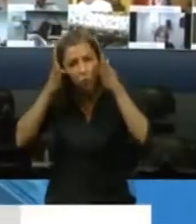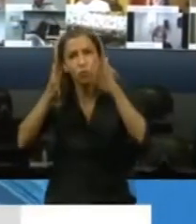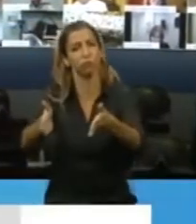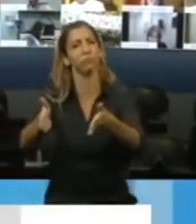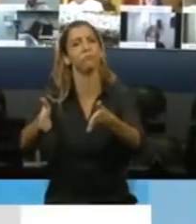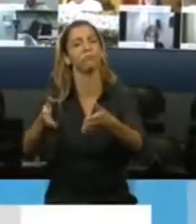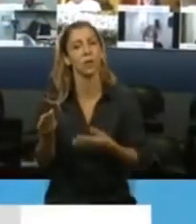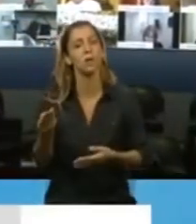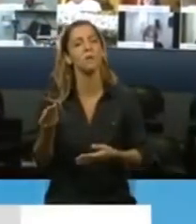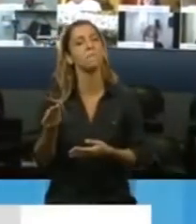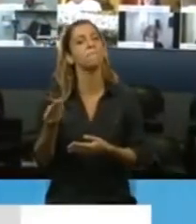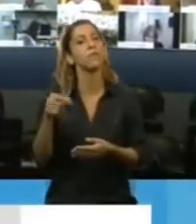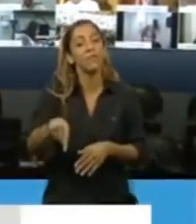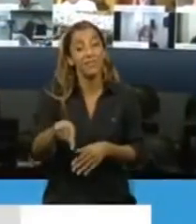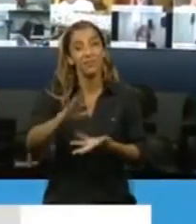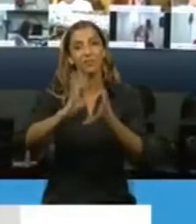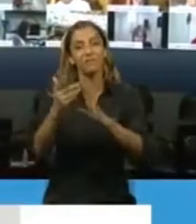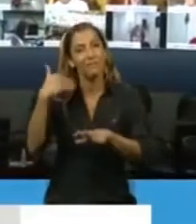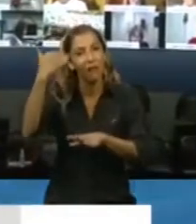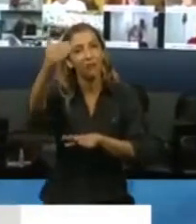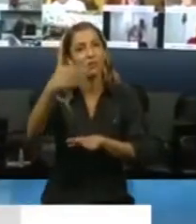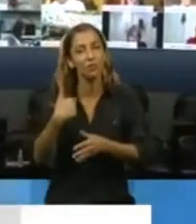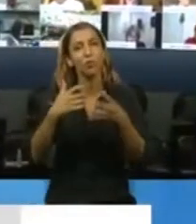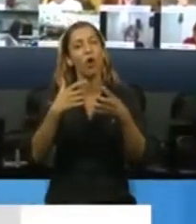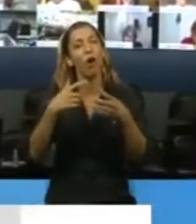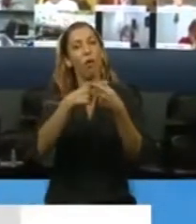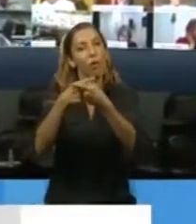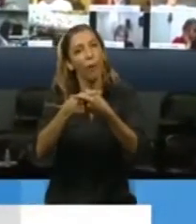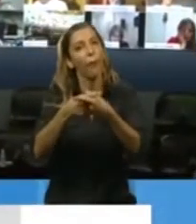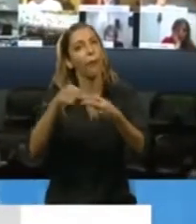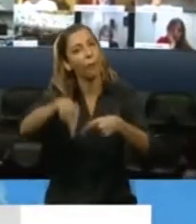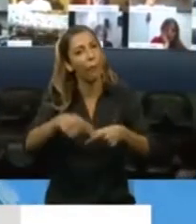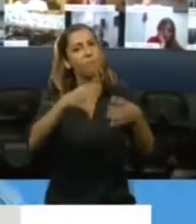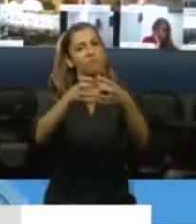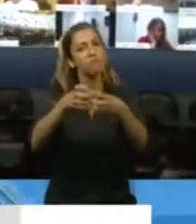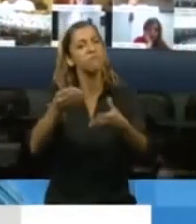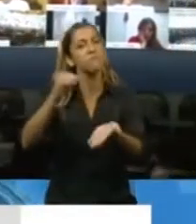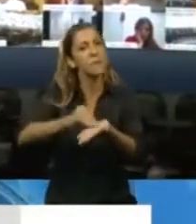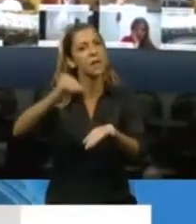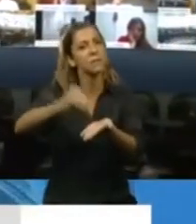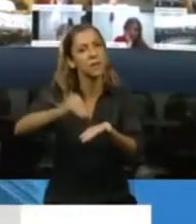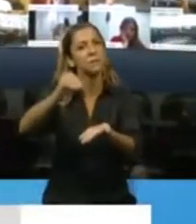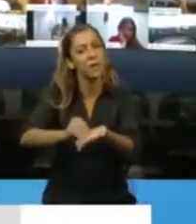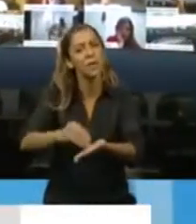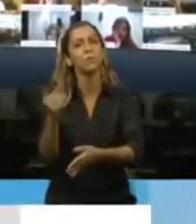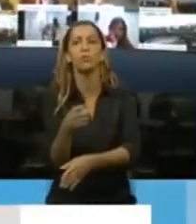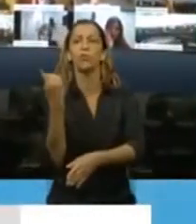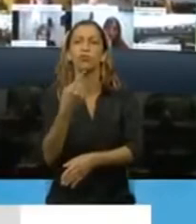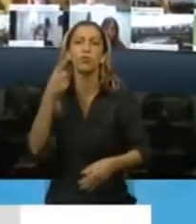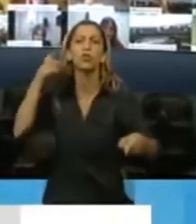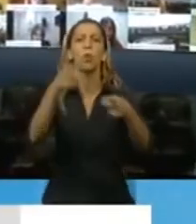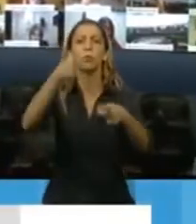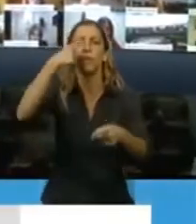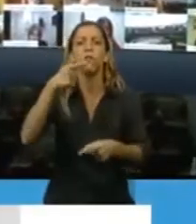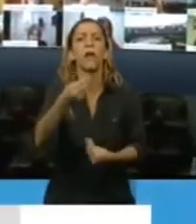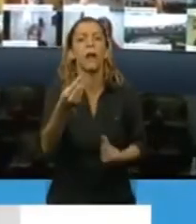deben ser una aproximación a un debate serio, eficaz, concreto, sobre qué salud queremos, cómo la vamos